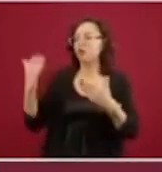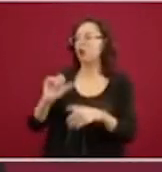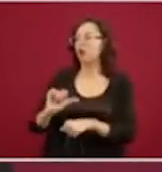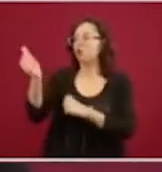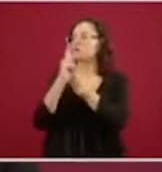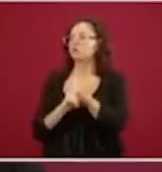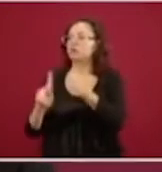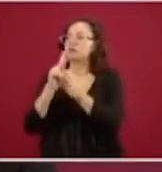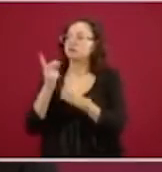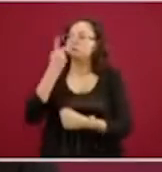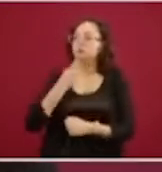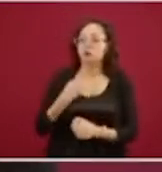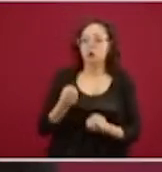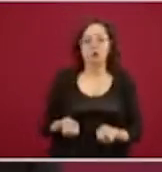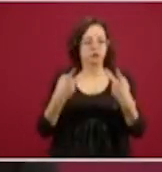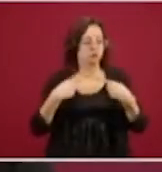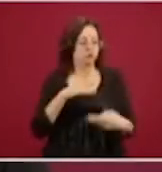tampoco sabíamos la letalidad.